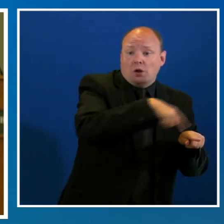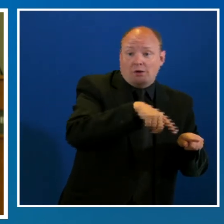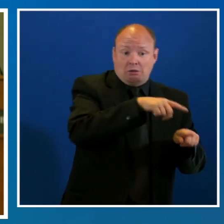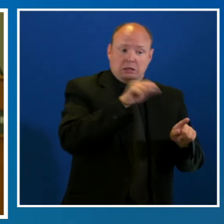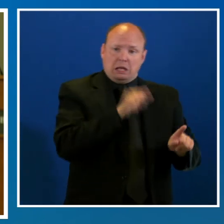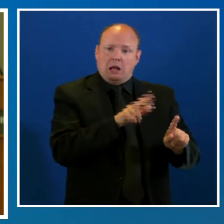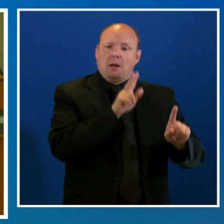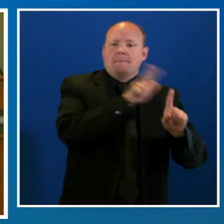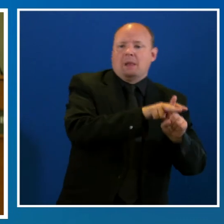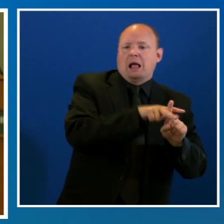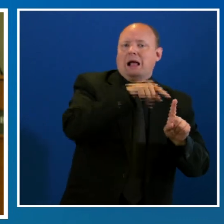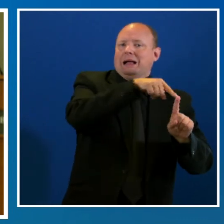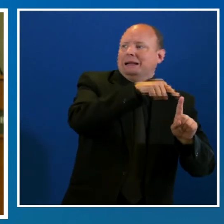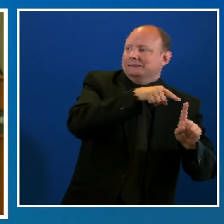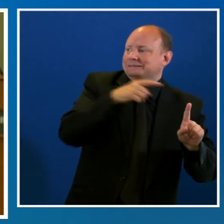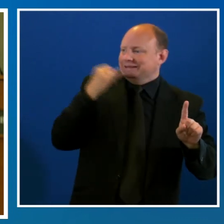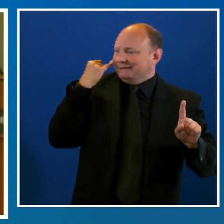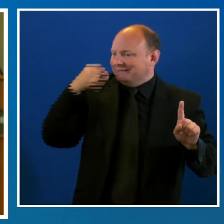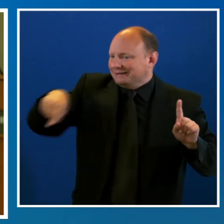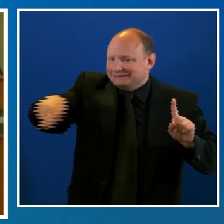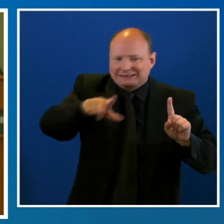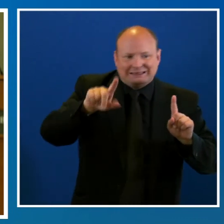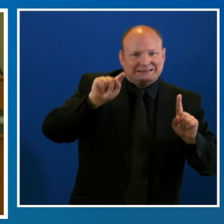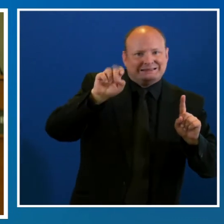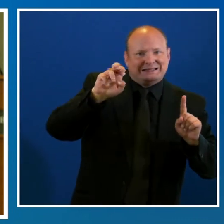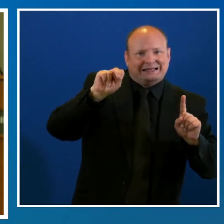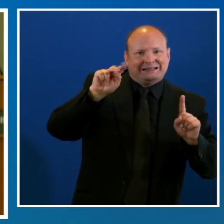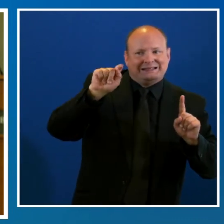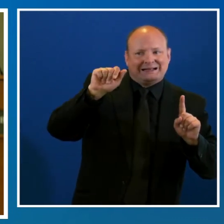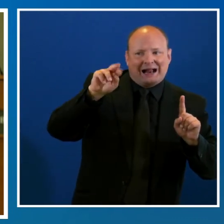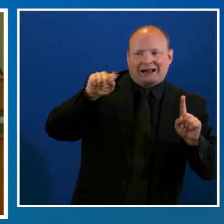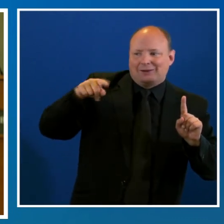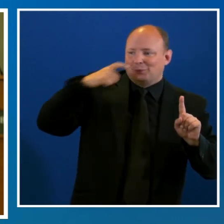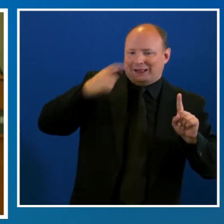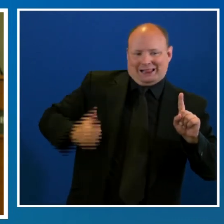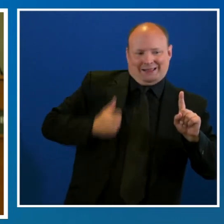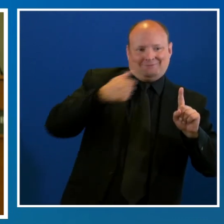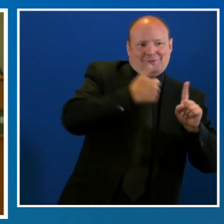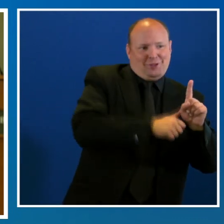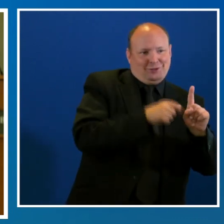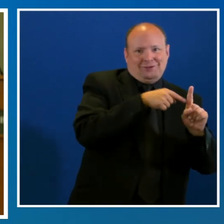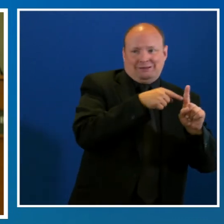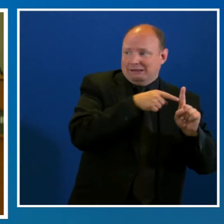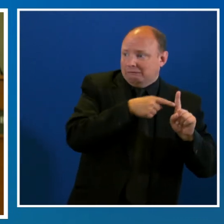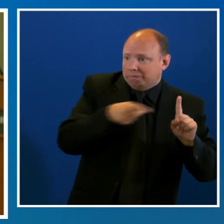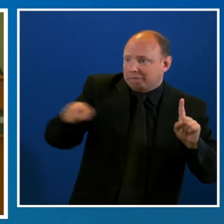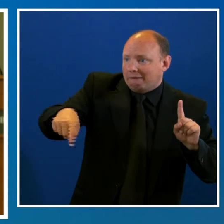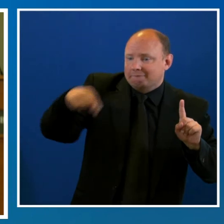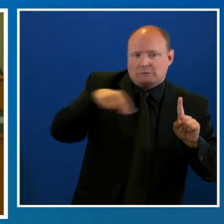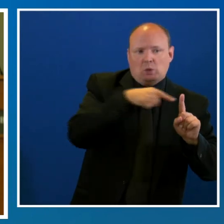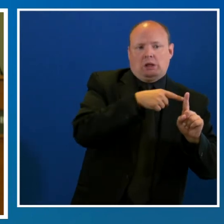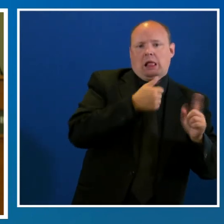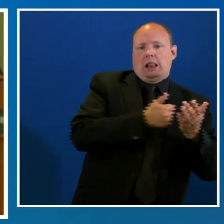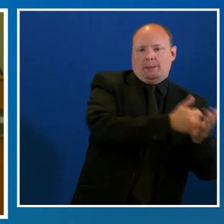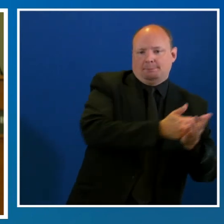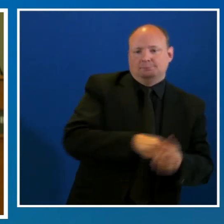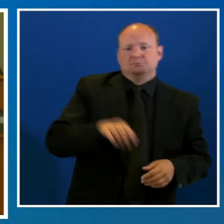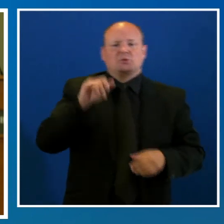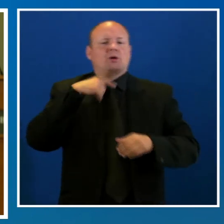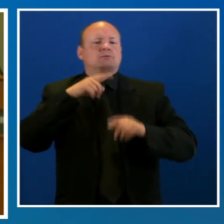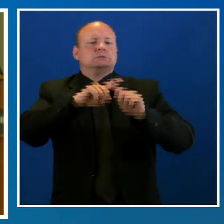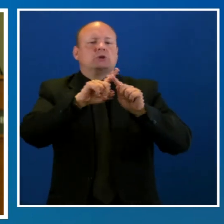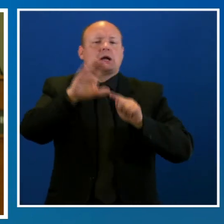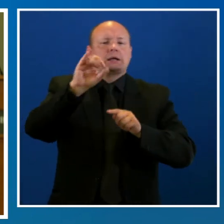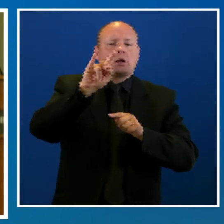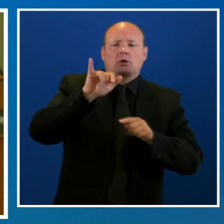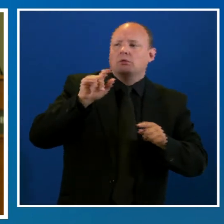elegibles en la lista de espera para esos fondos, ya sea por línea o por teléfono. El condado continúa trabajando con los